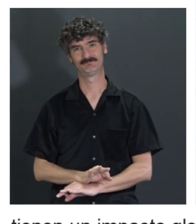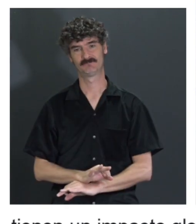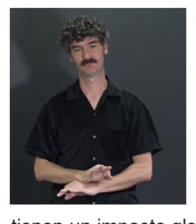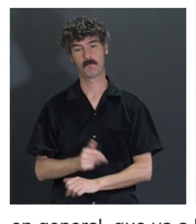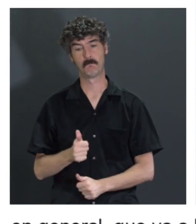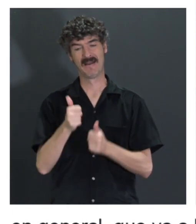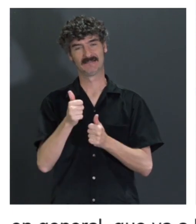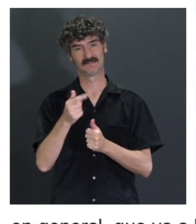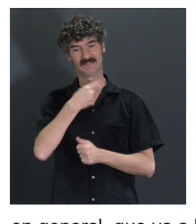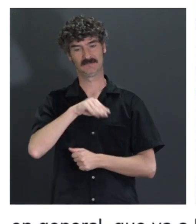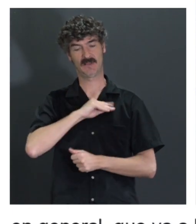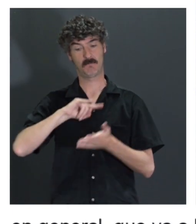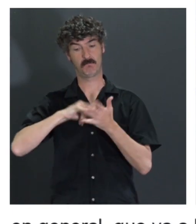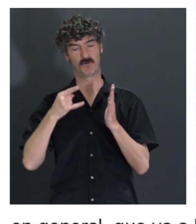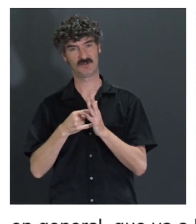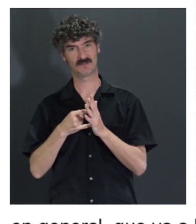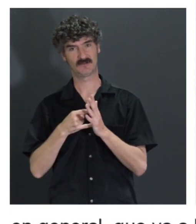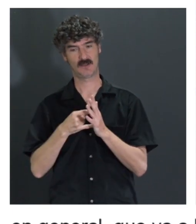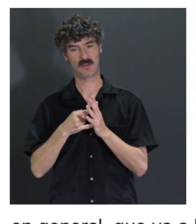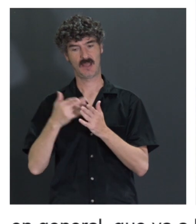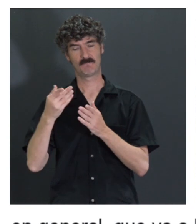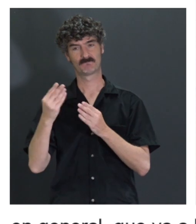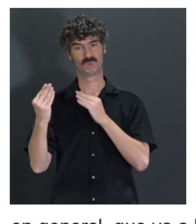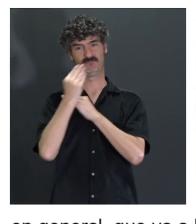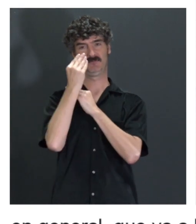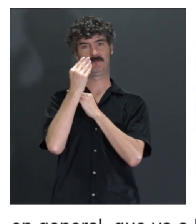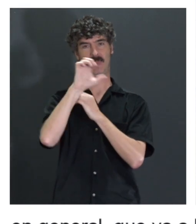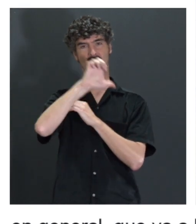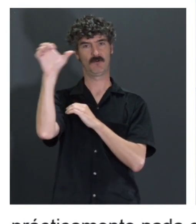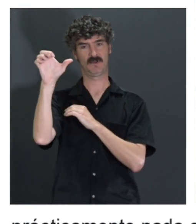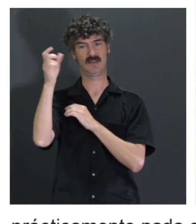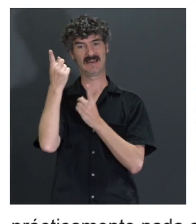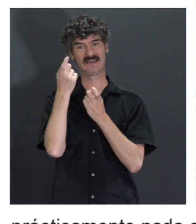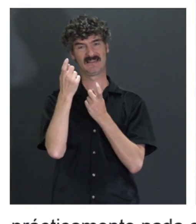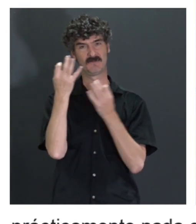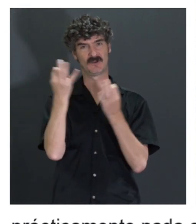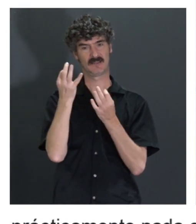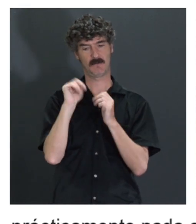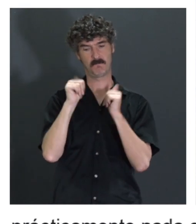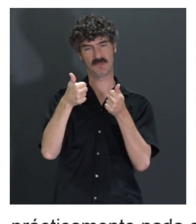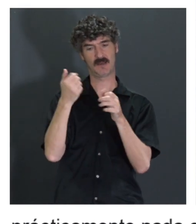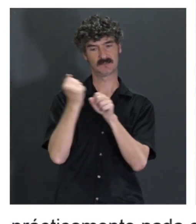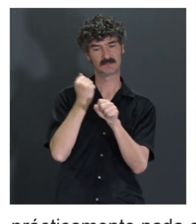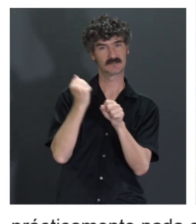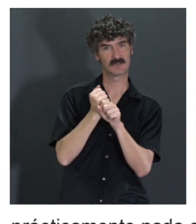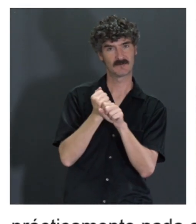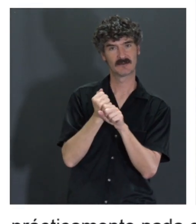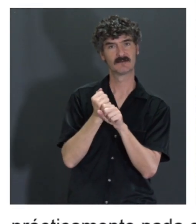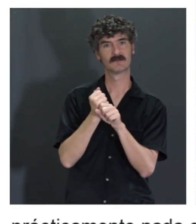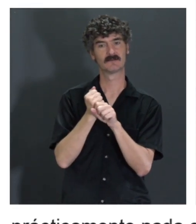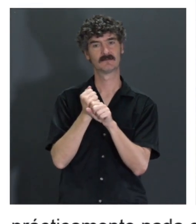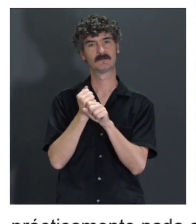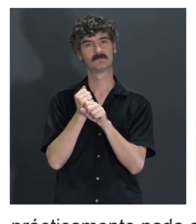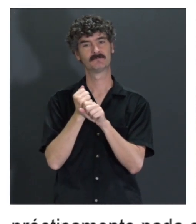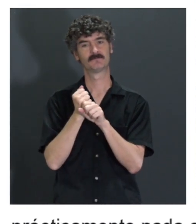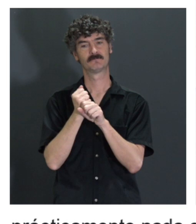mucho más. La mayor parte de los proyectos vienen con ayudas europeas y necesitamos empezar a trabajar de verdad en lo